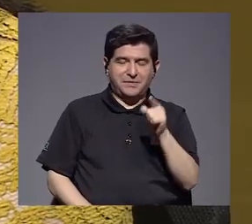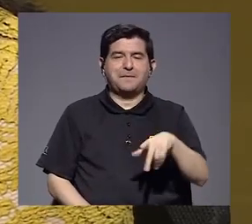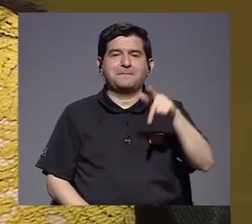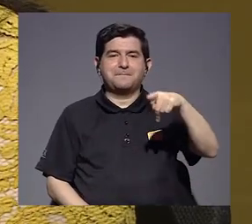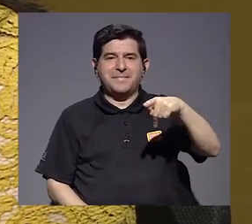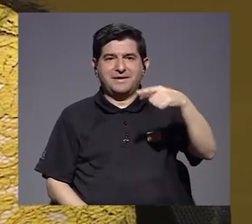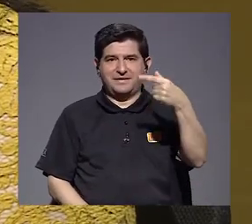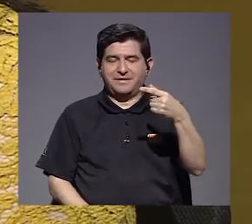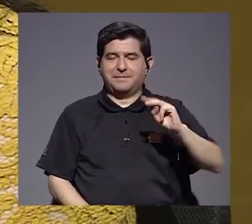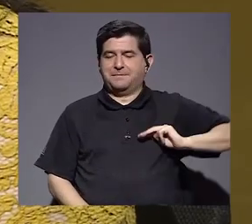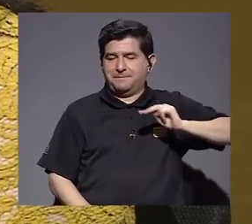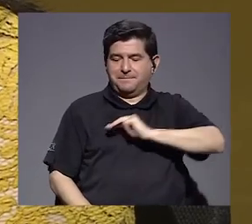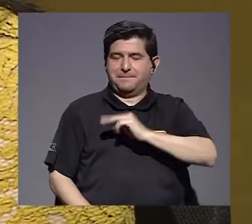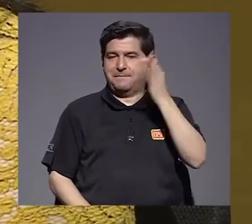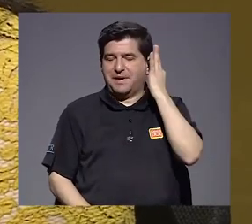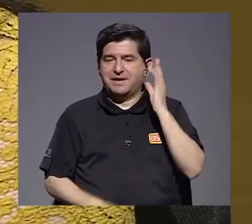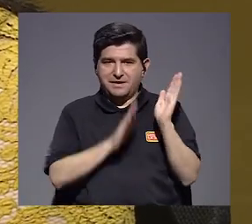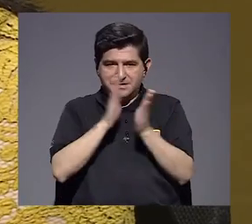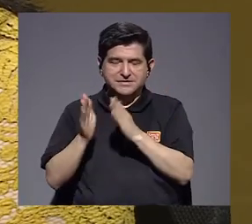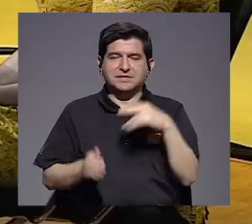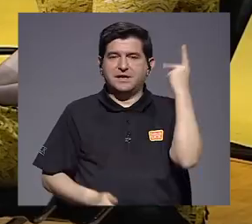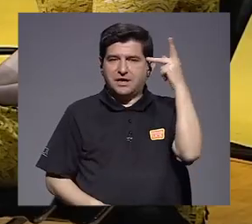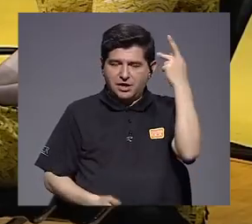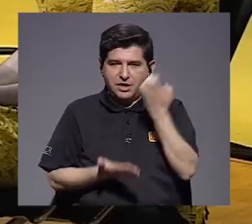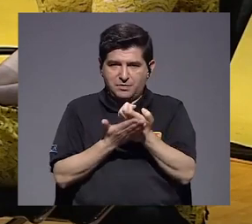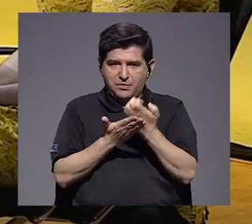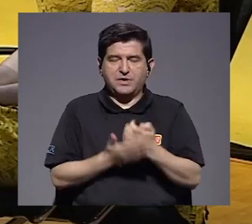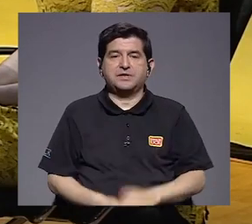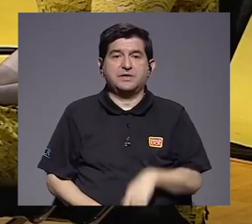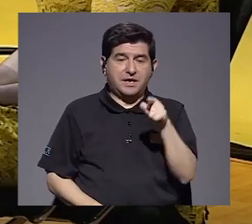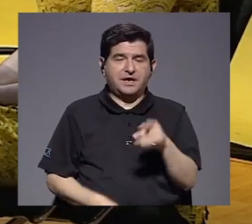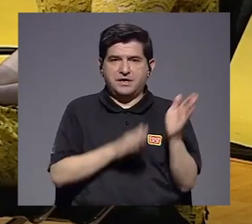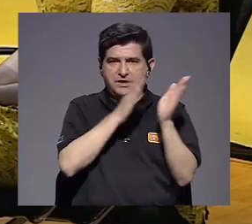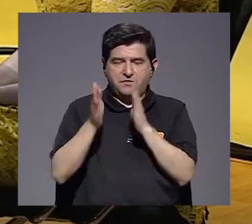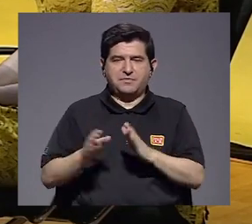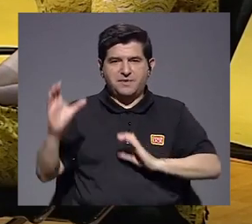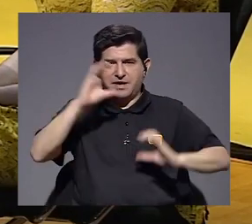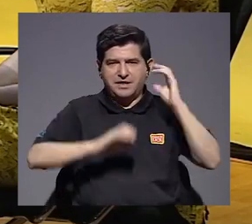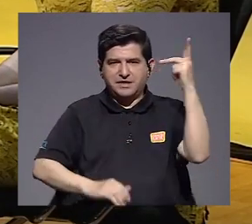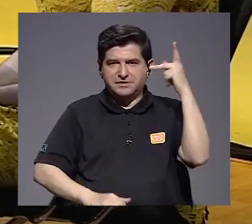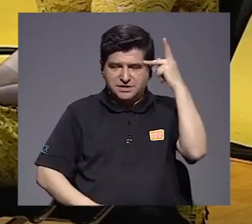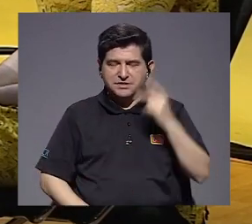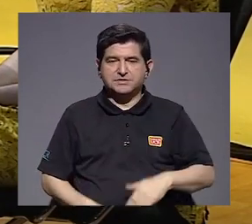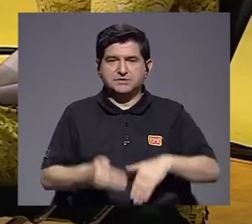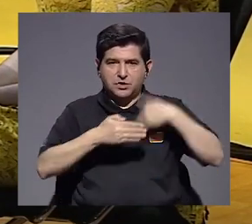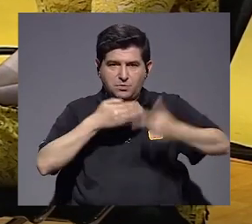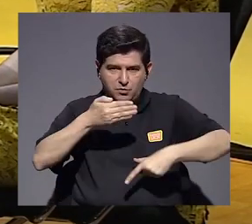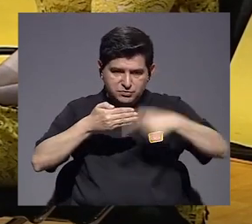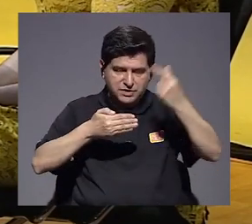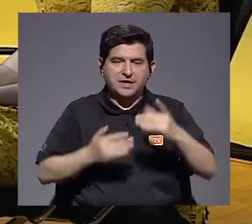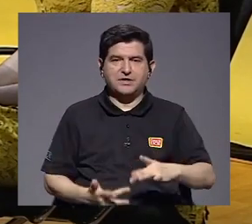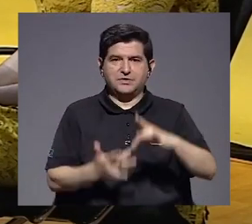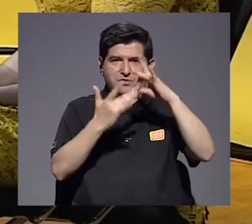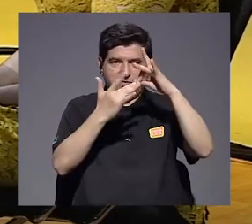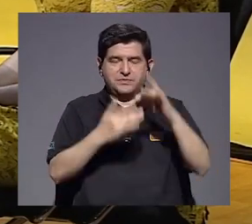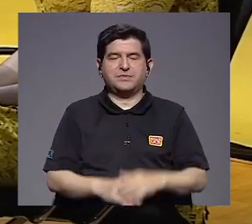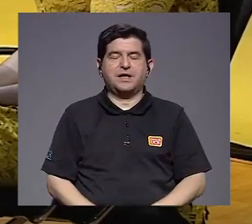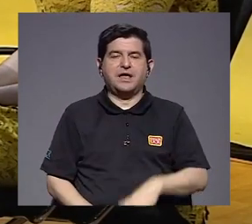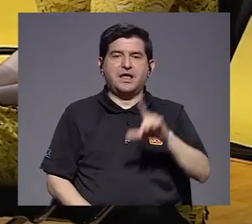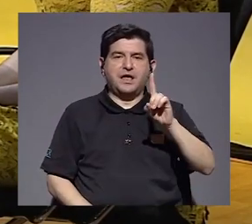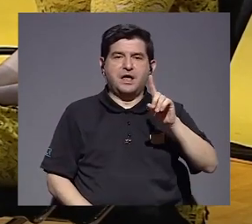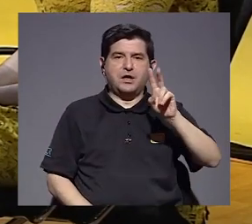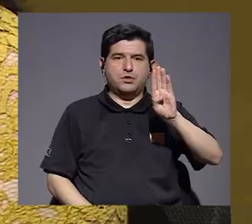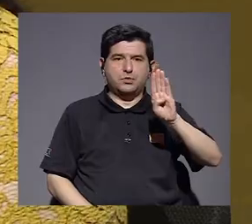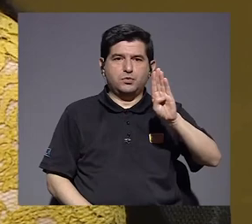Planificación y Política Económica. Es formada en Ciencias Políticas, inclusive tiene un posgrado y una especialización en Dublín. Así que,